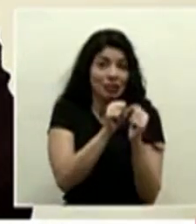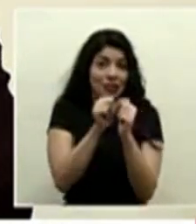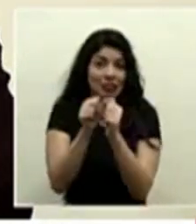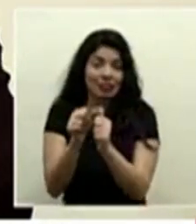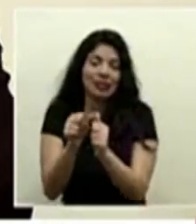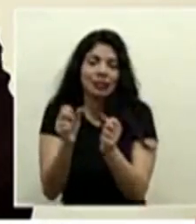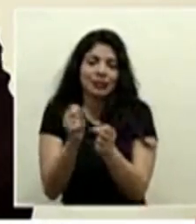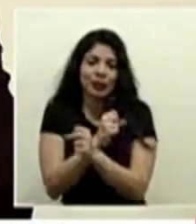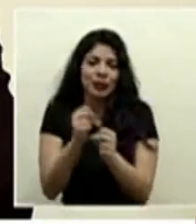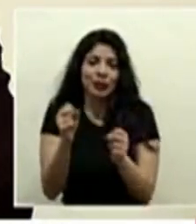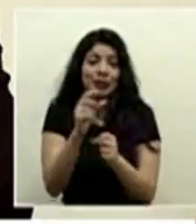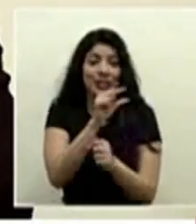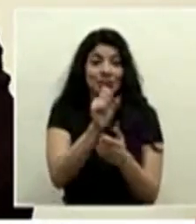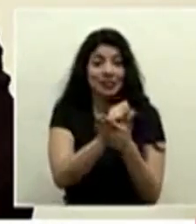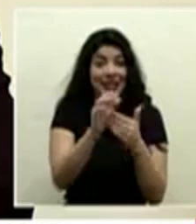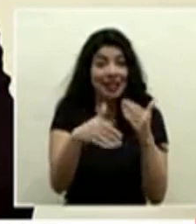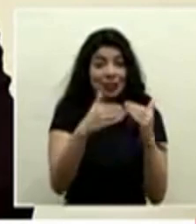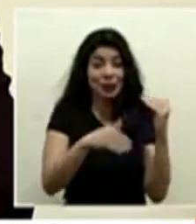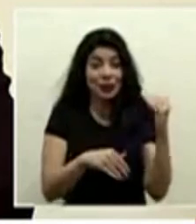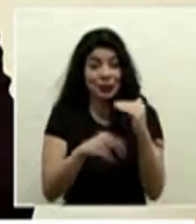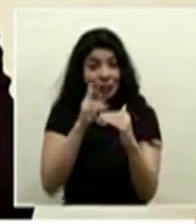o bien después de Semana Santa